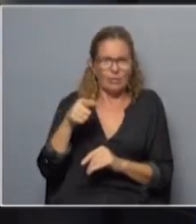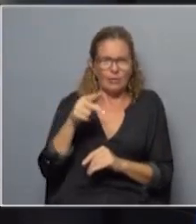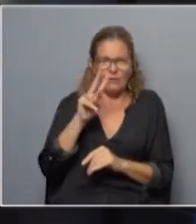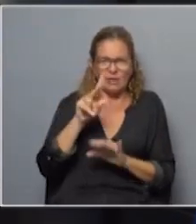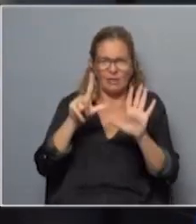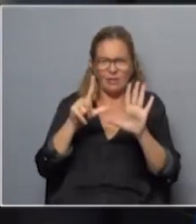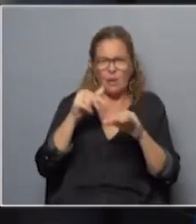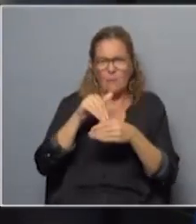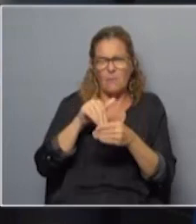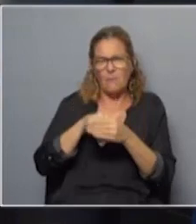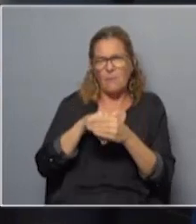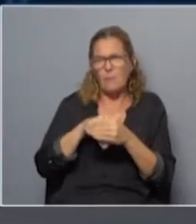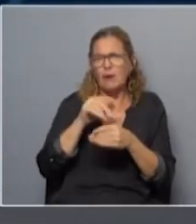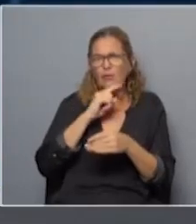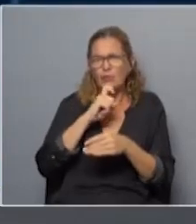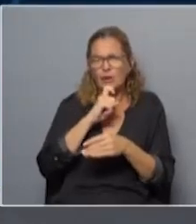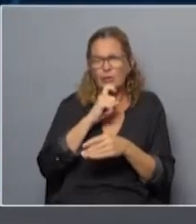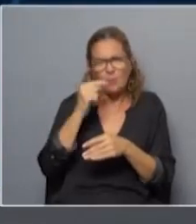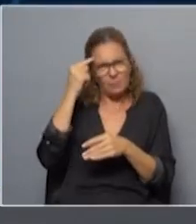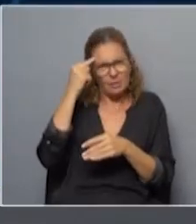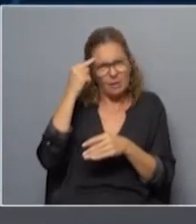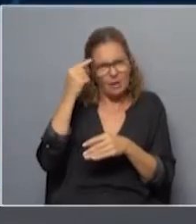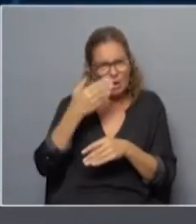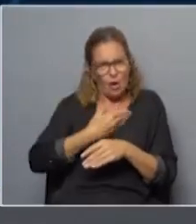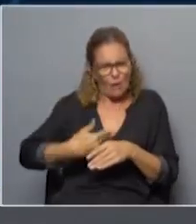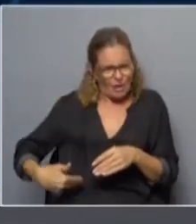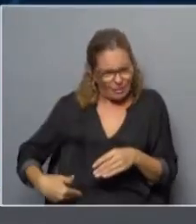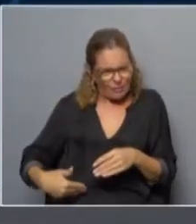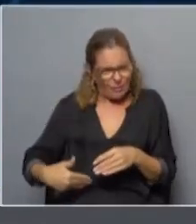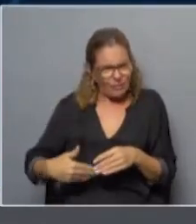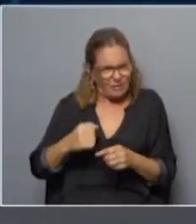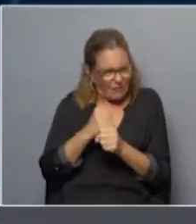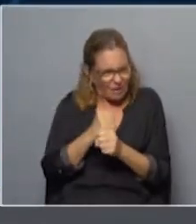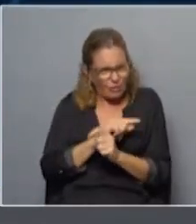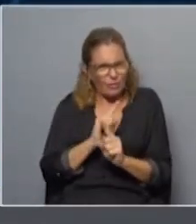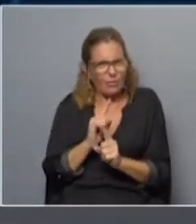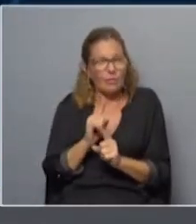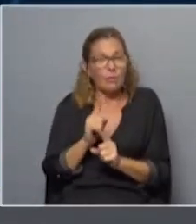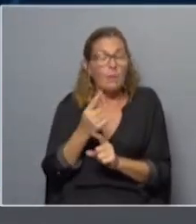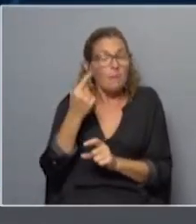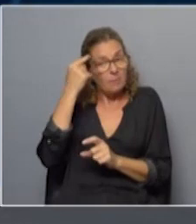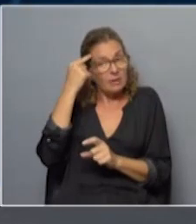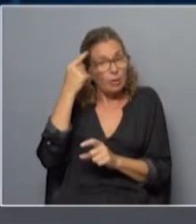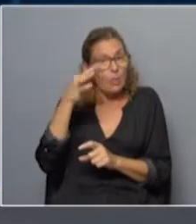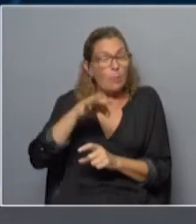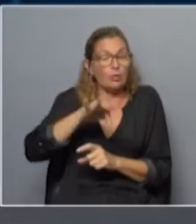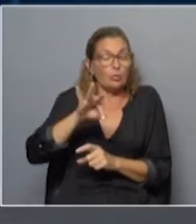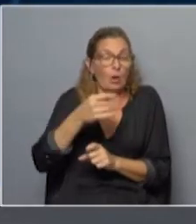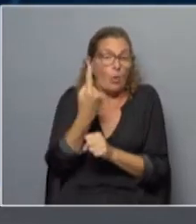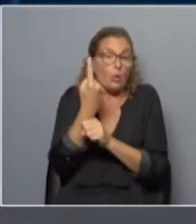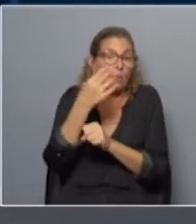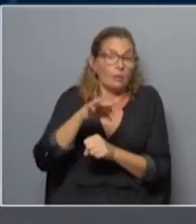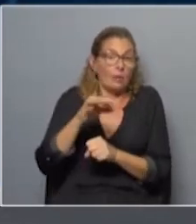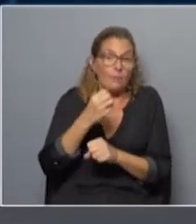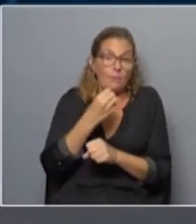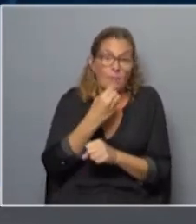27 de marzo es el gobierno o la posibilidad de que el gobierno gobierne. Más aún, tal vez sea una oportunidad para que el gobierno pueda